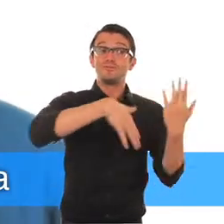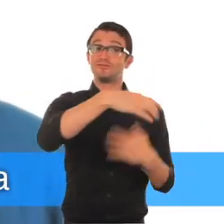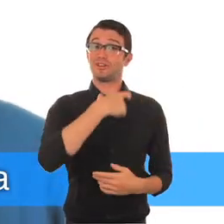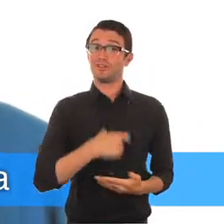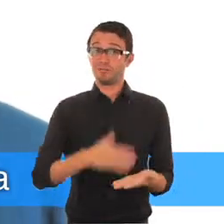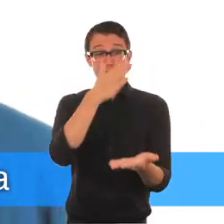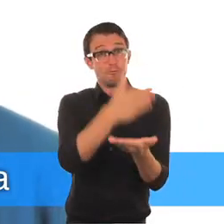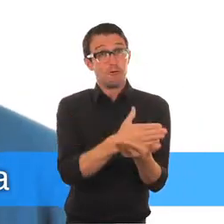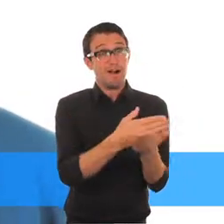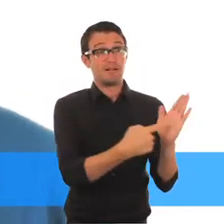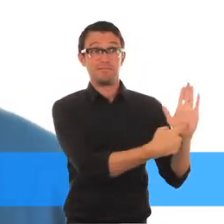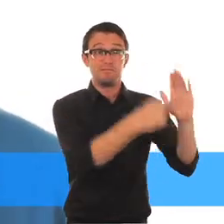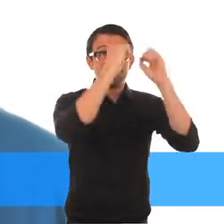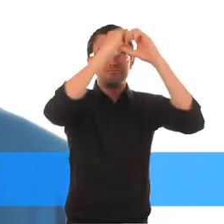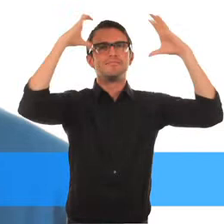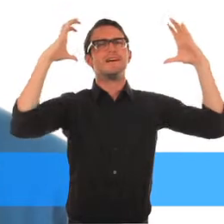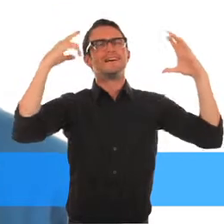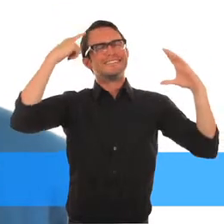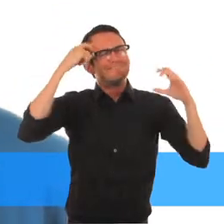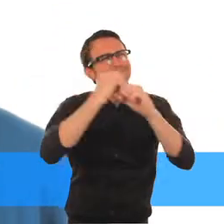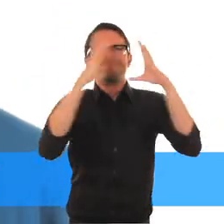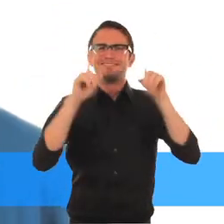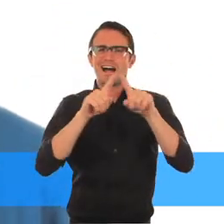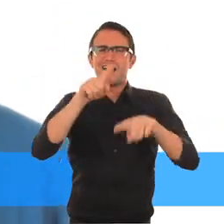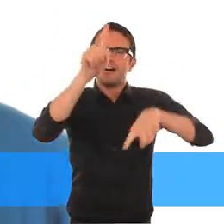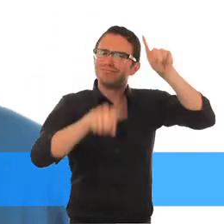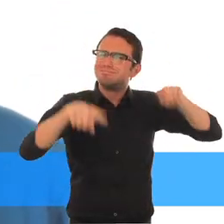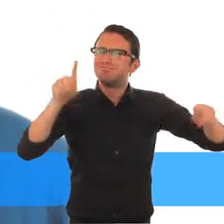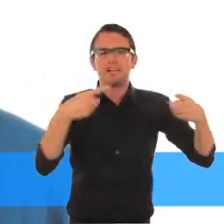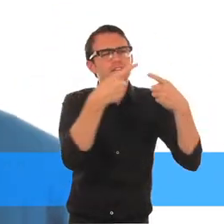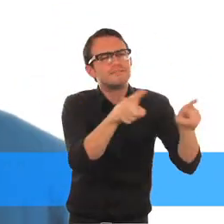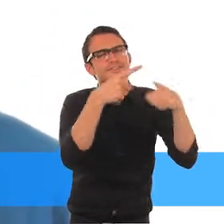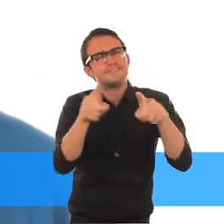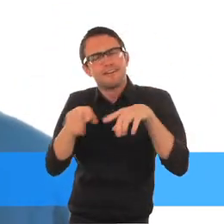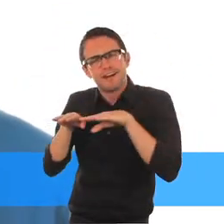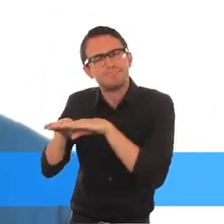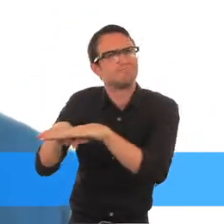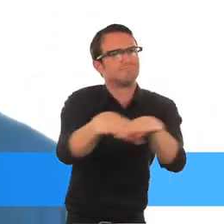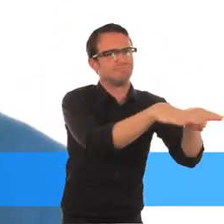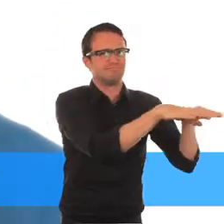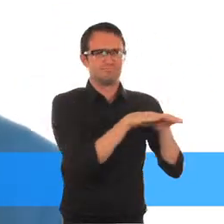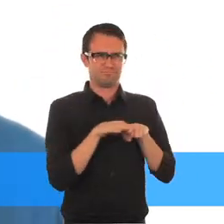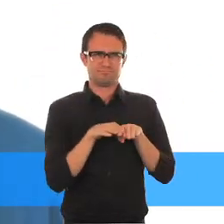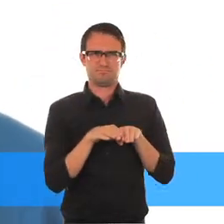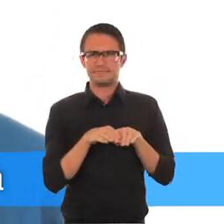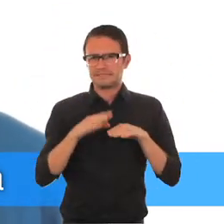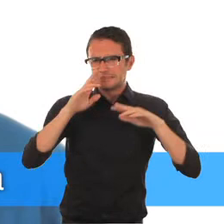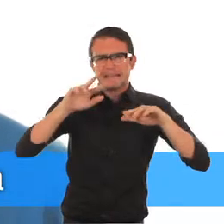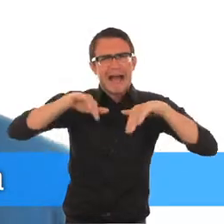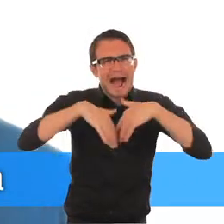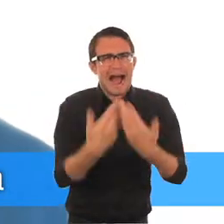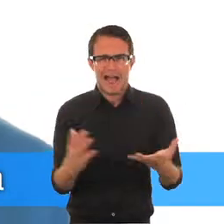modelo social y de derechos humanos ve a la discapacidad como parte de la diversidad humana. Estos modelos cambian el enfoque de la discapacidad,